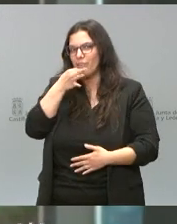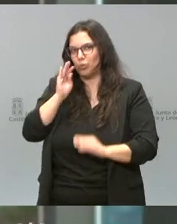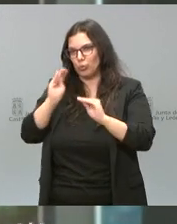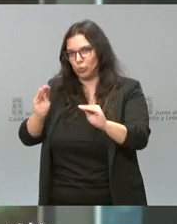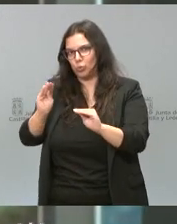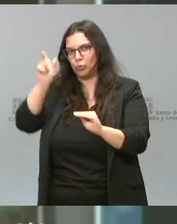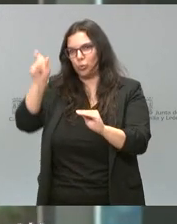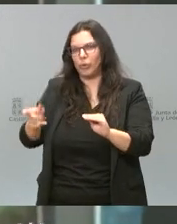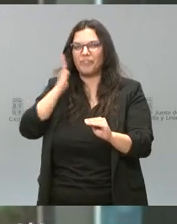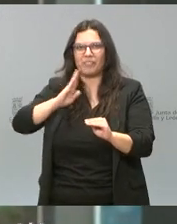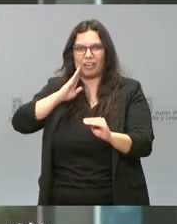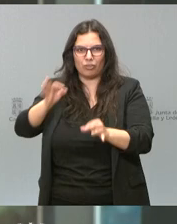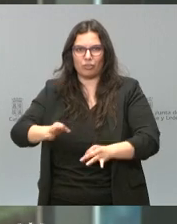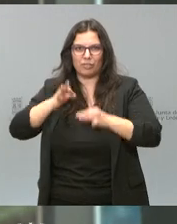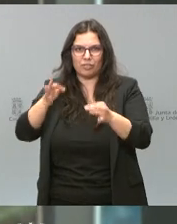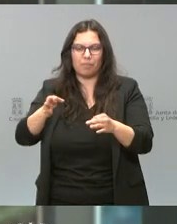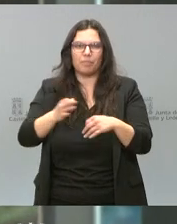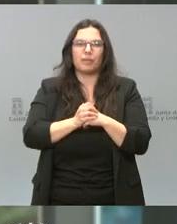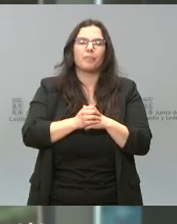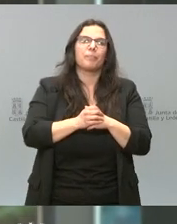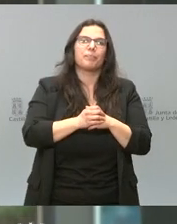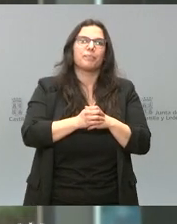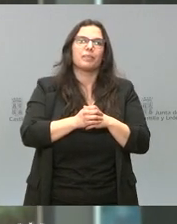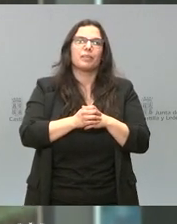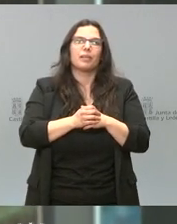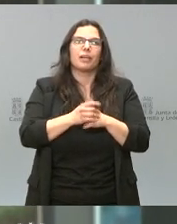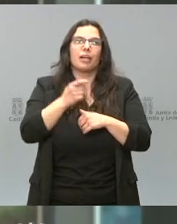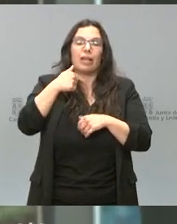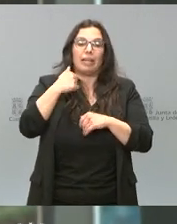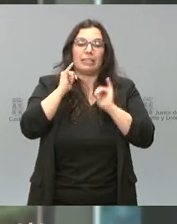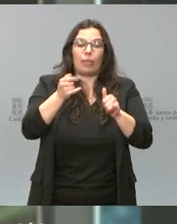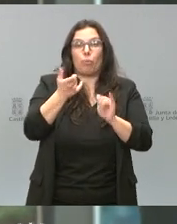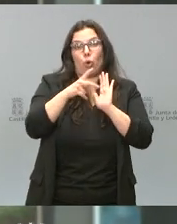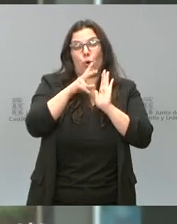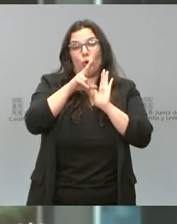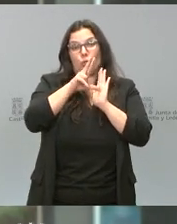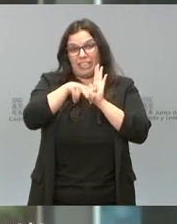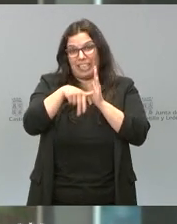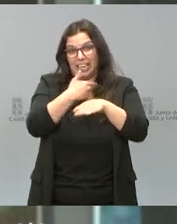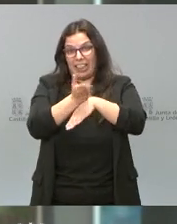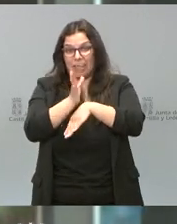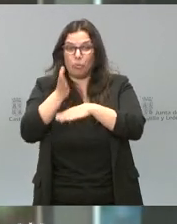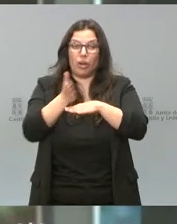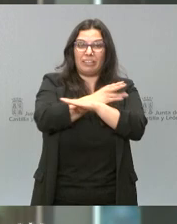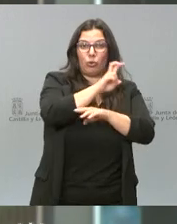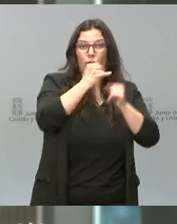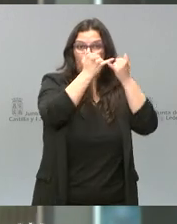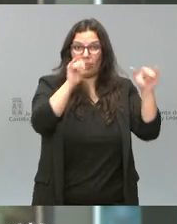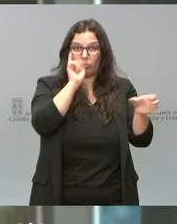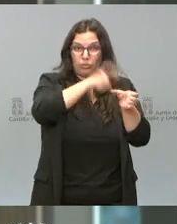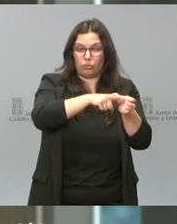y por tu cariño, César. No podía faltar aquí. Hemos llegado tarde porque veníamos de un acto que teníamos previamente organizado